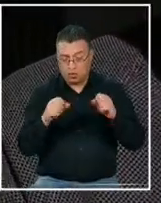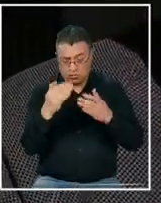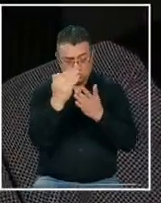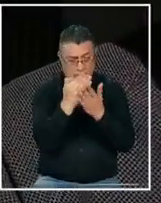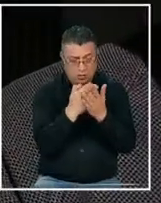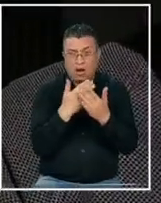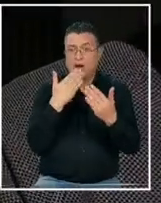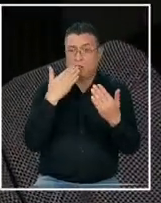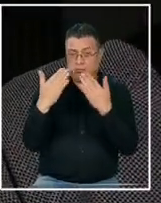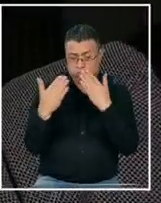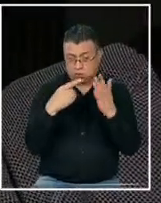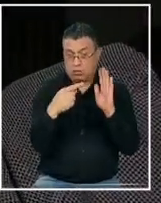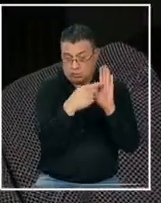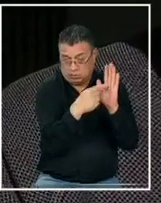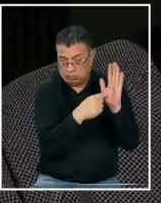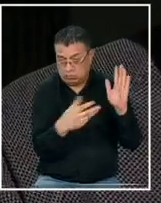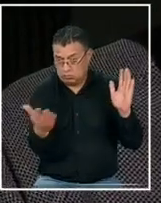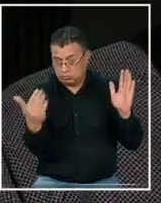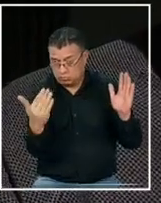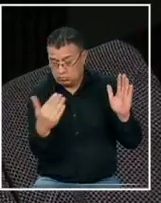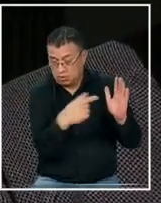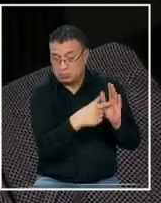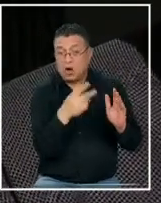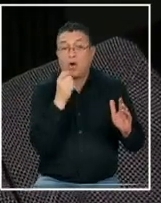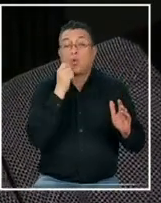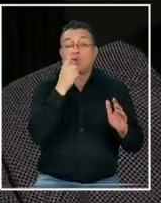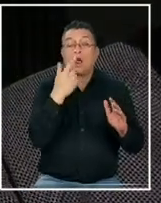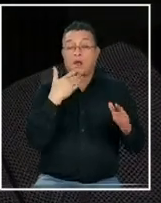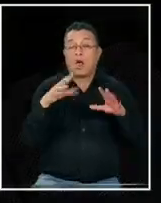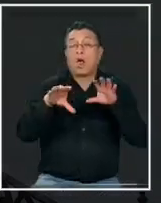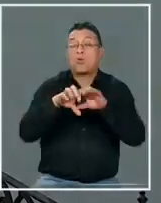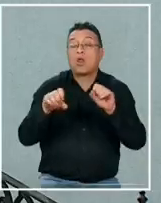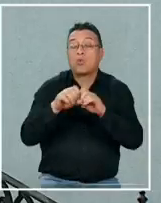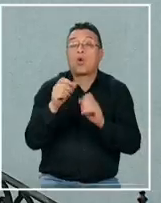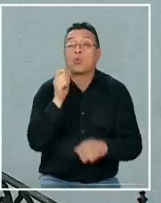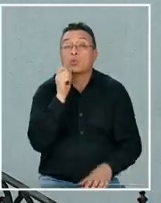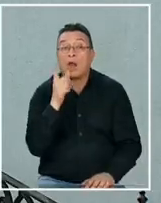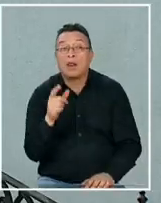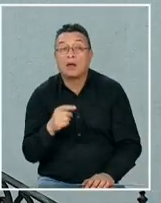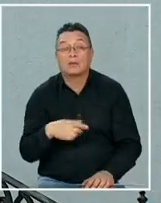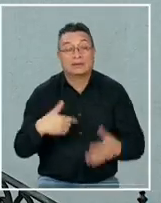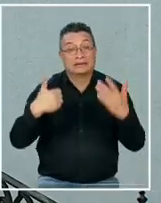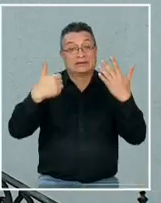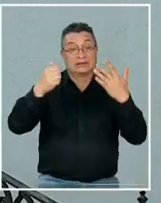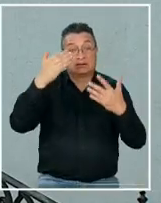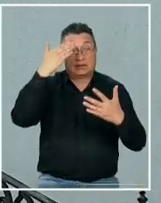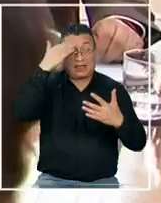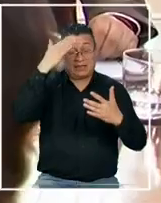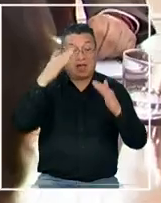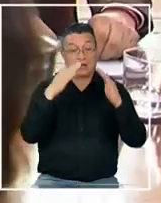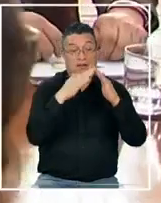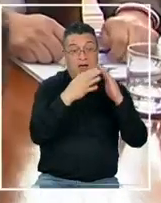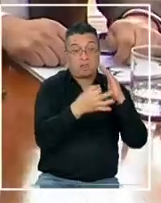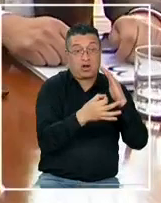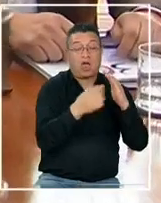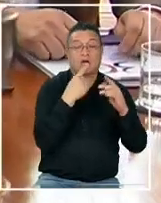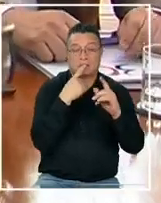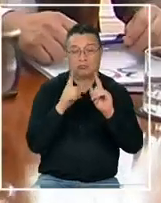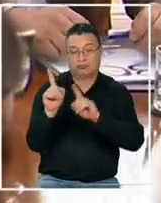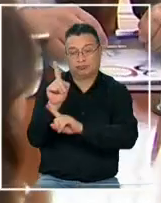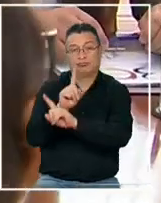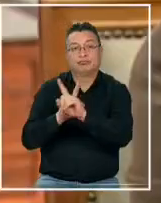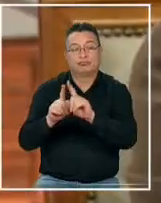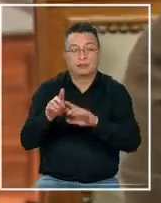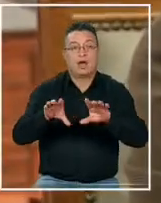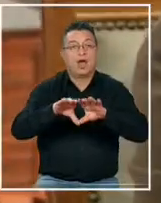estructuremos una conversación en torno a eso y veamos cuáles son nuestros puntos de convergencia poco menos de 60 días tiene la moneda para convencer con este nuevo